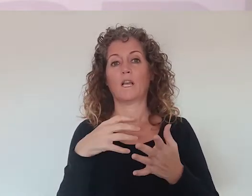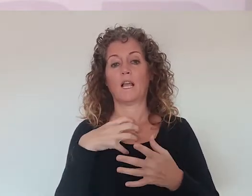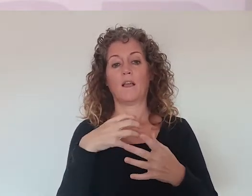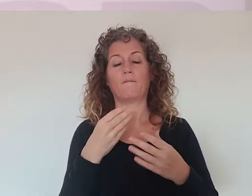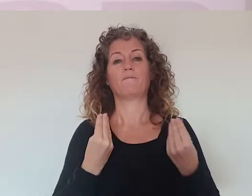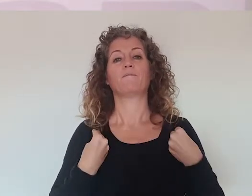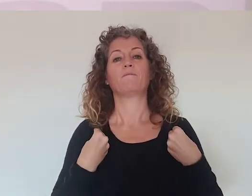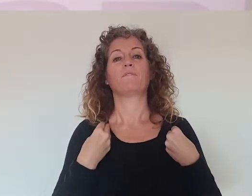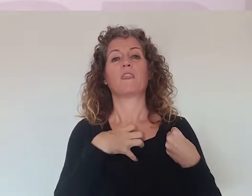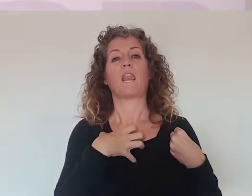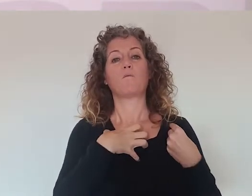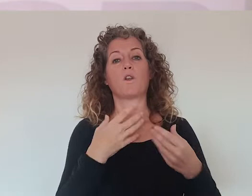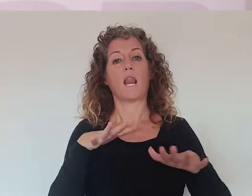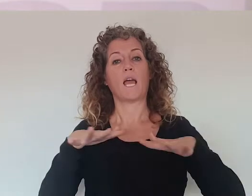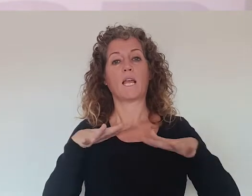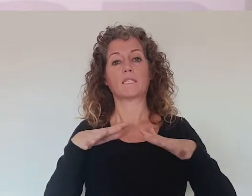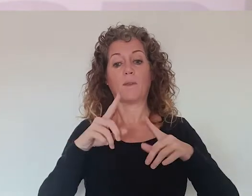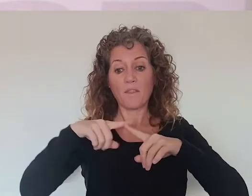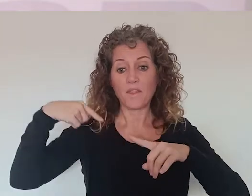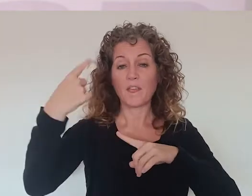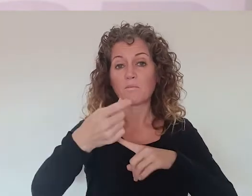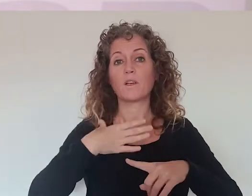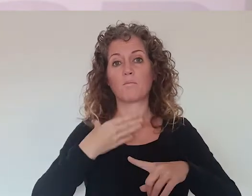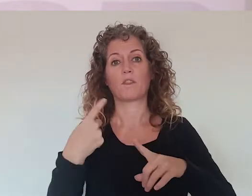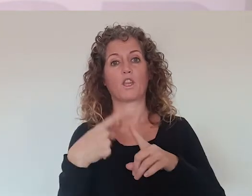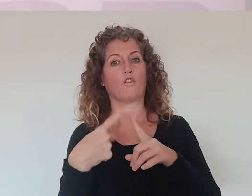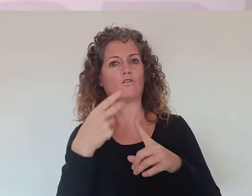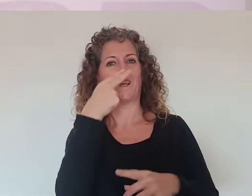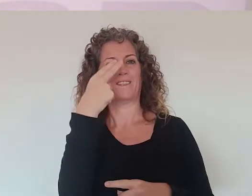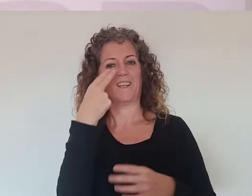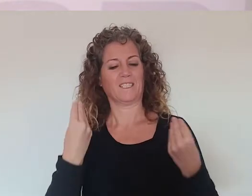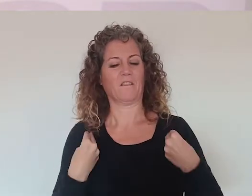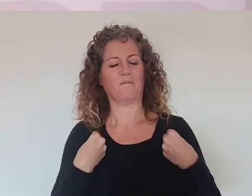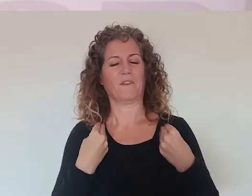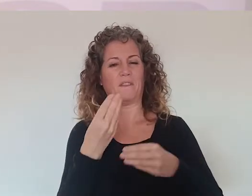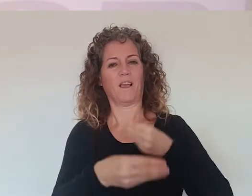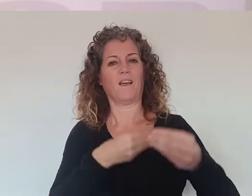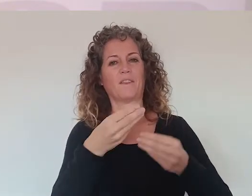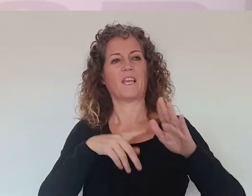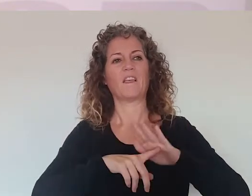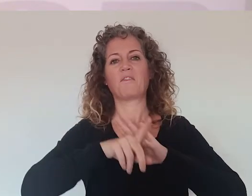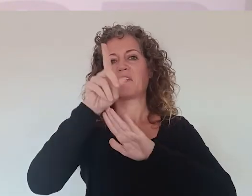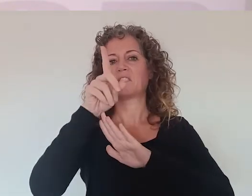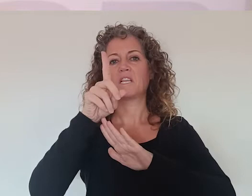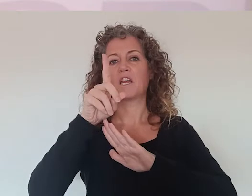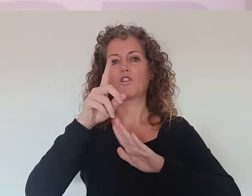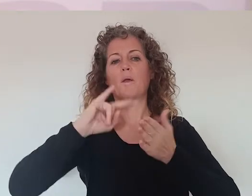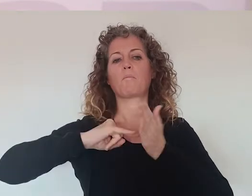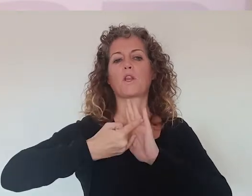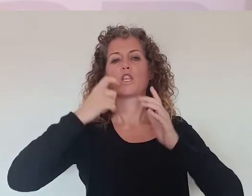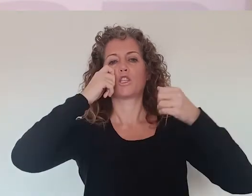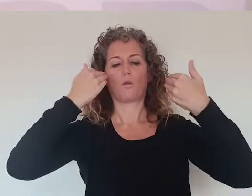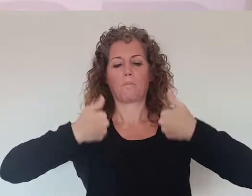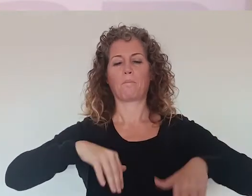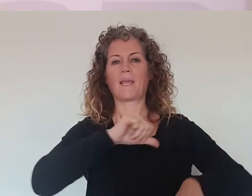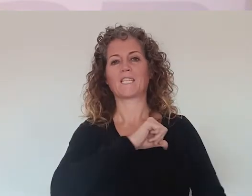después de nuestra vida laboral activa vamos a poder tener una etapa larga para poder hacer cosas muy interesantes en nuestra vida